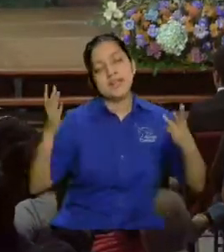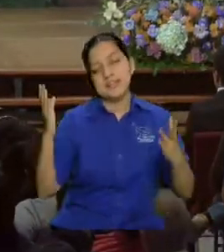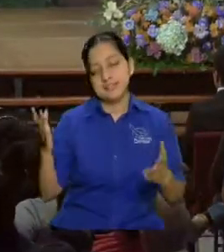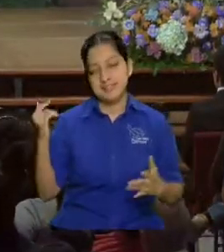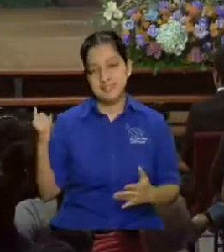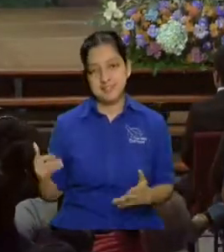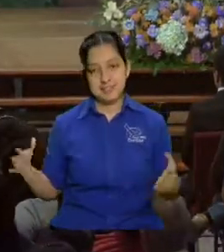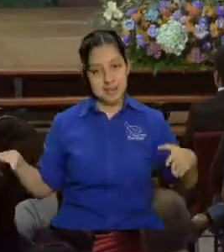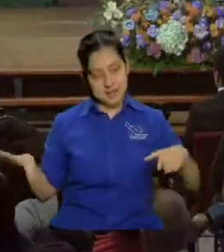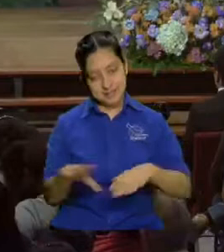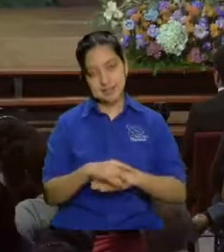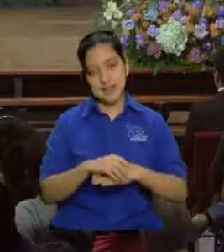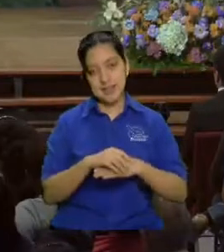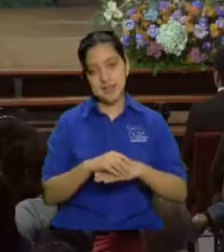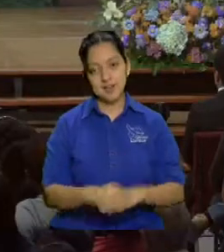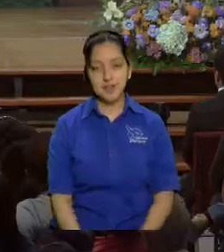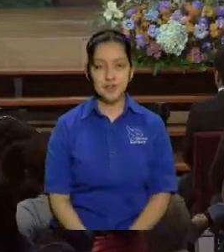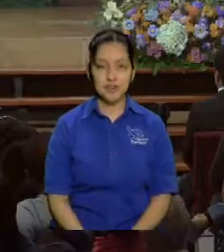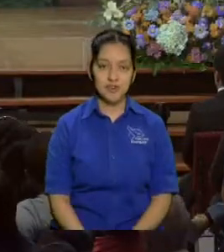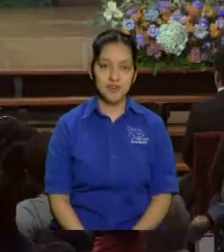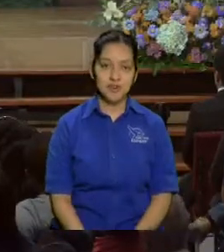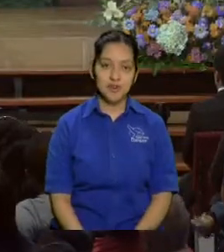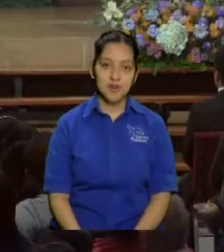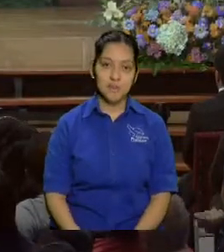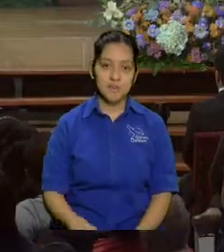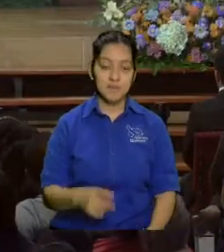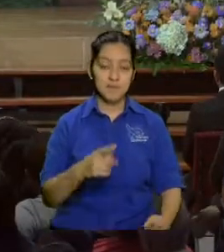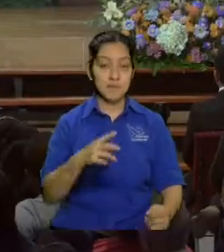y está ahí cerca porque en aquella puerta